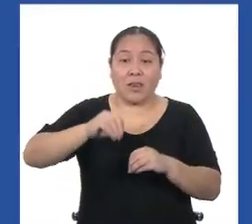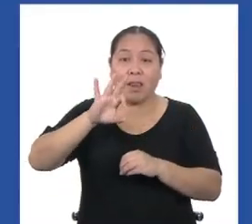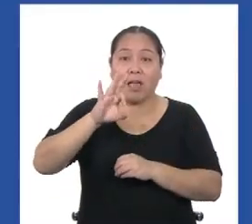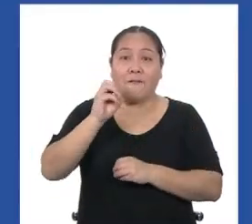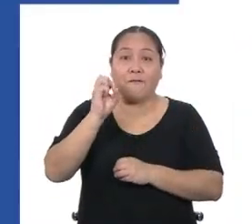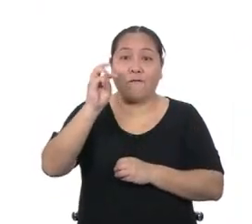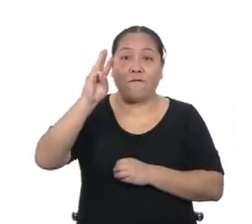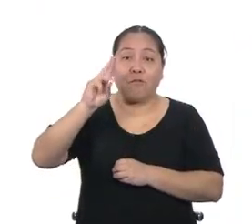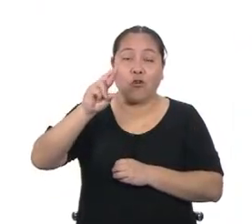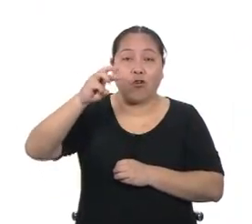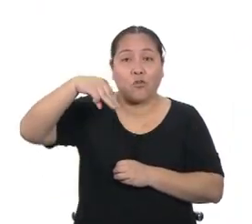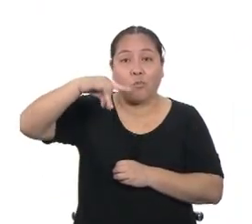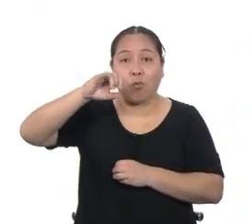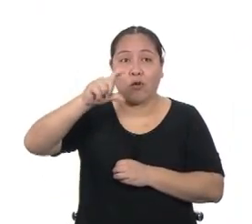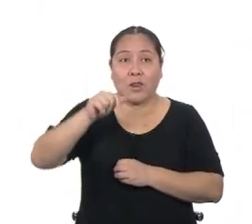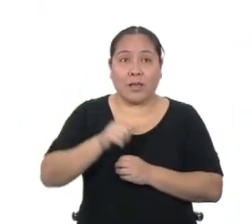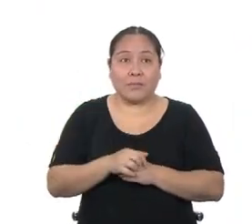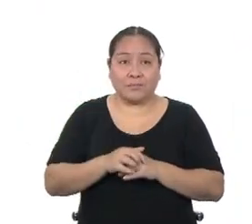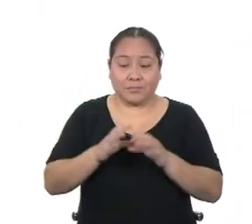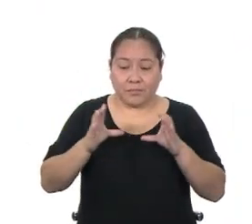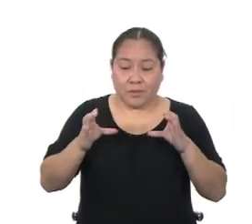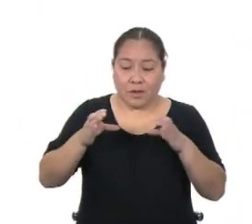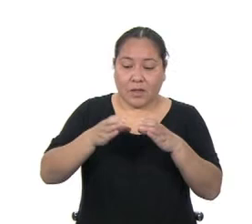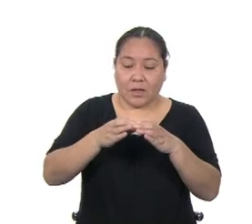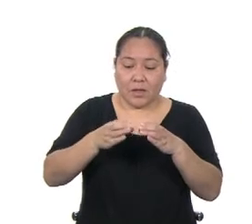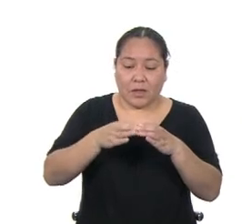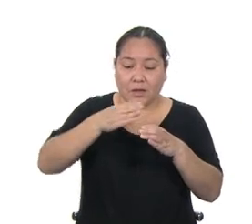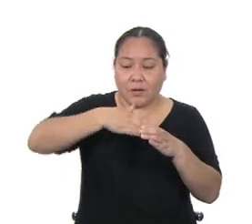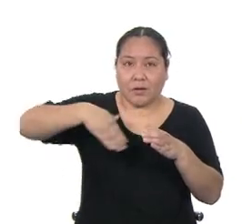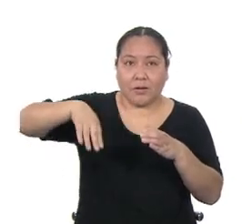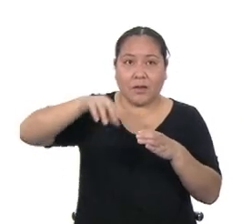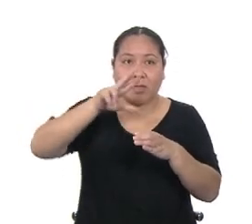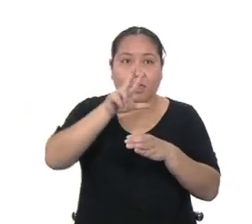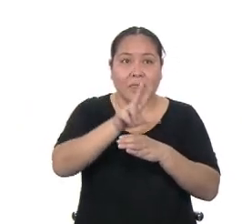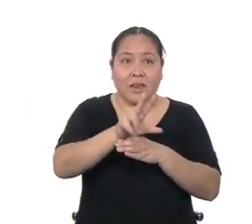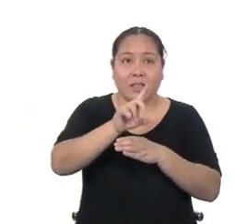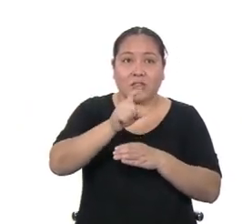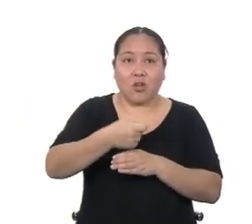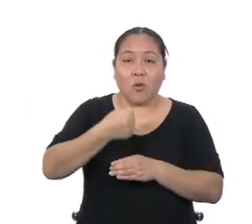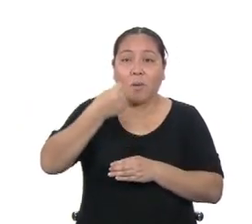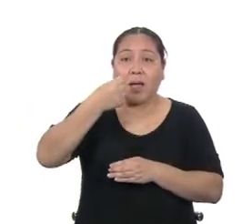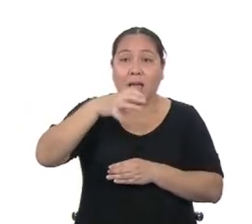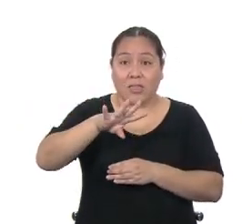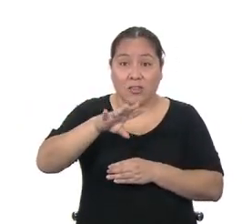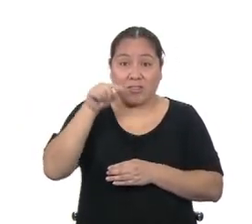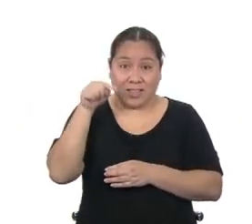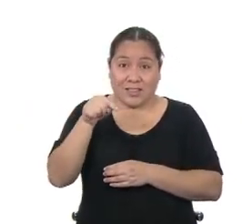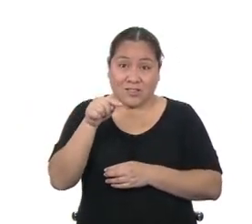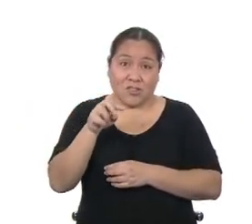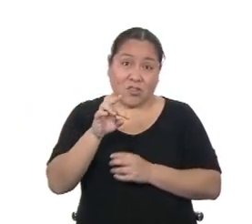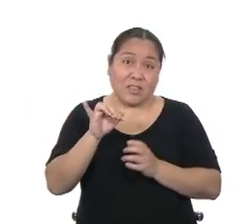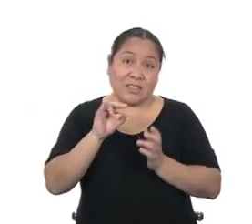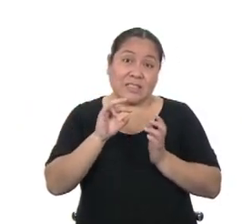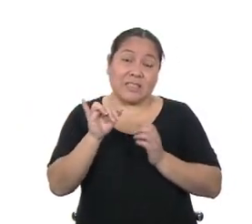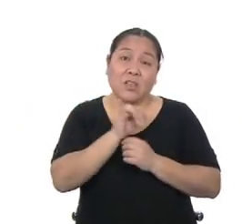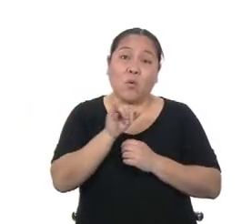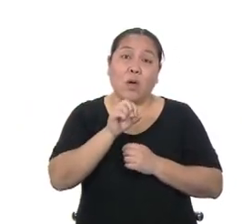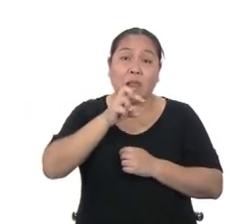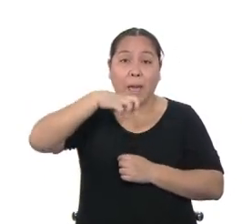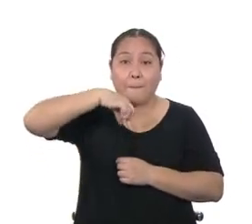fórmula. La superficie del círculo es igual a 3,14, que es el valor aproximado de pi,